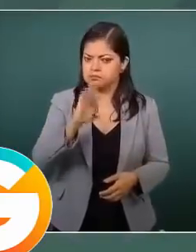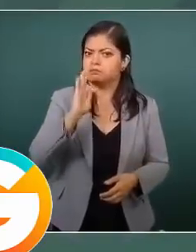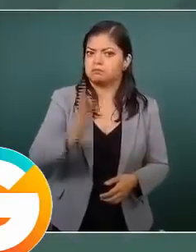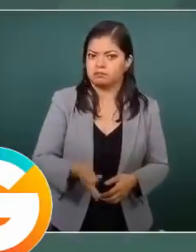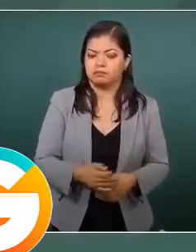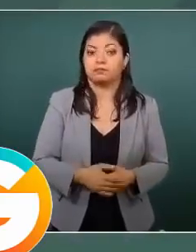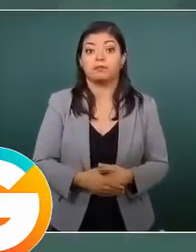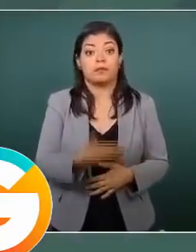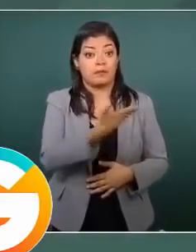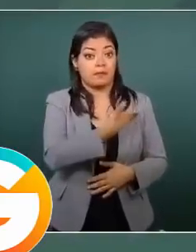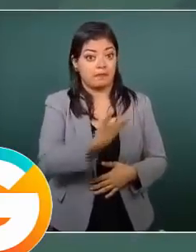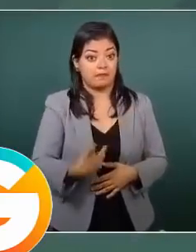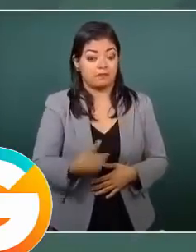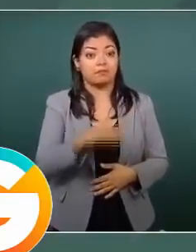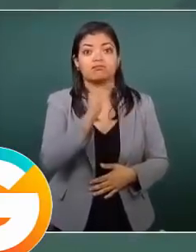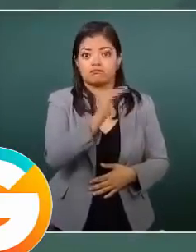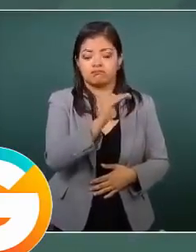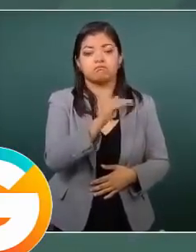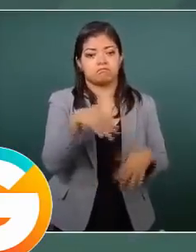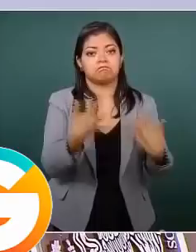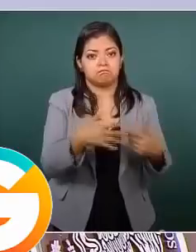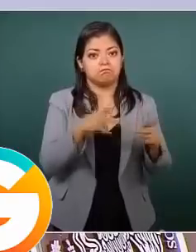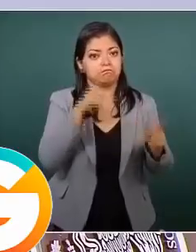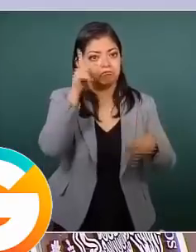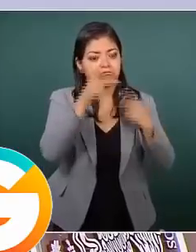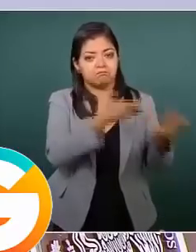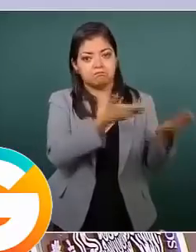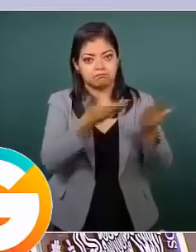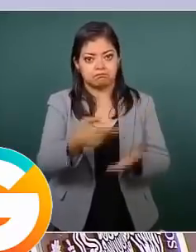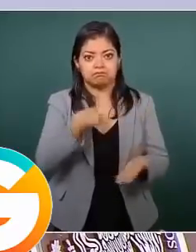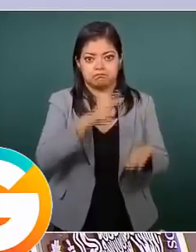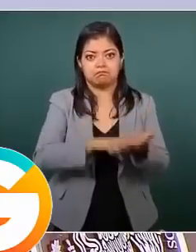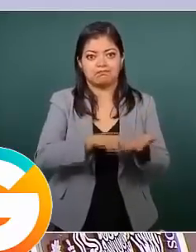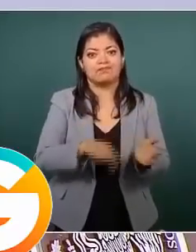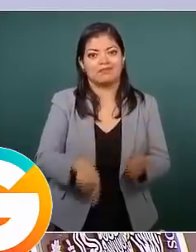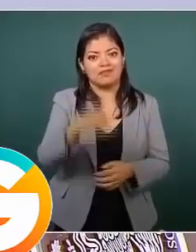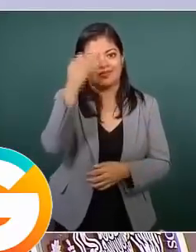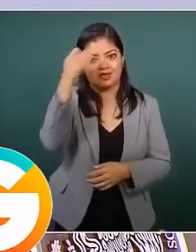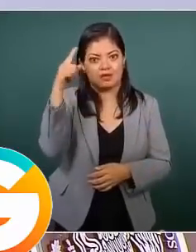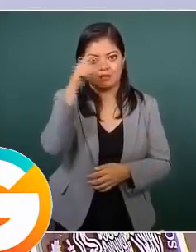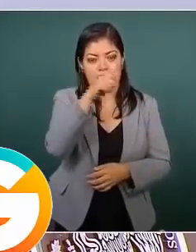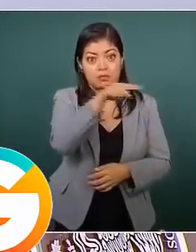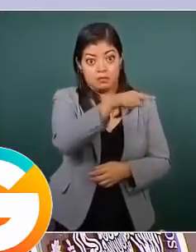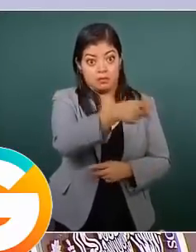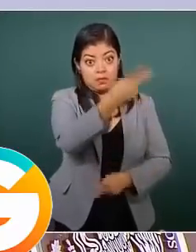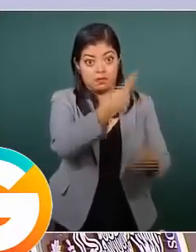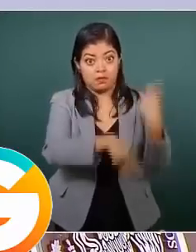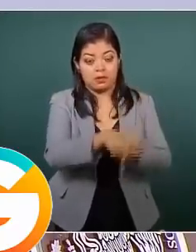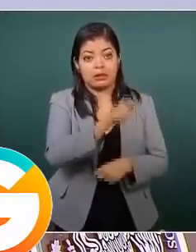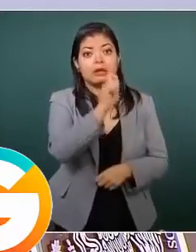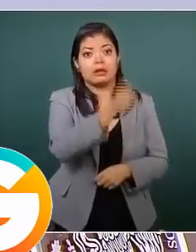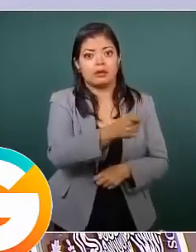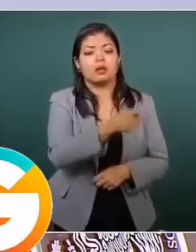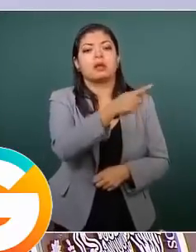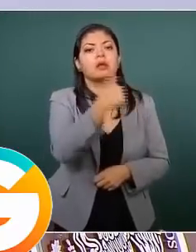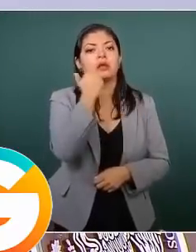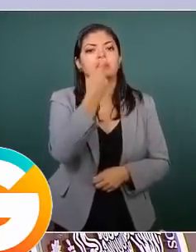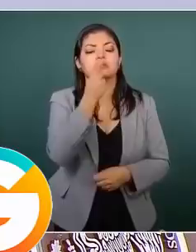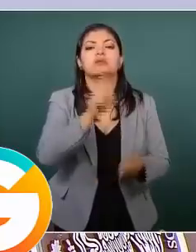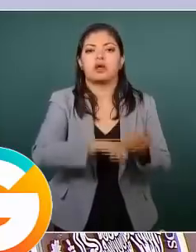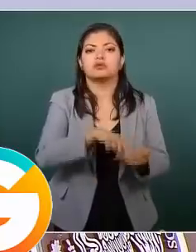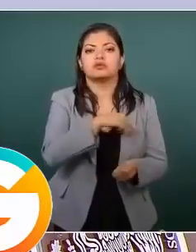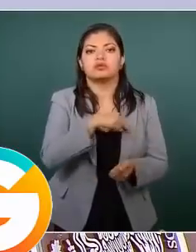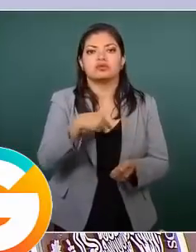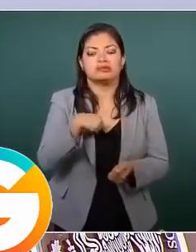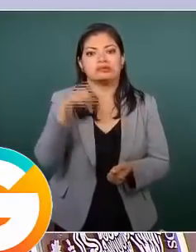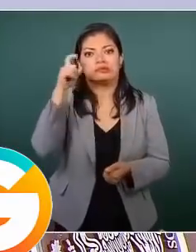Señor presidente, valoro enormemente su visita a nuestro Estado, en tiempos complicados. Su presencia aquí es una señal clara de que podemos superar los momentos